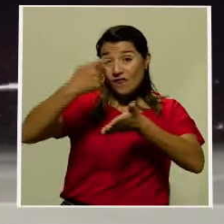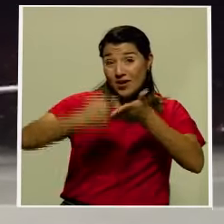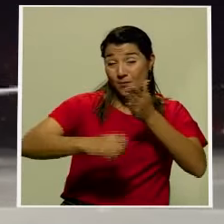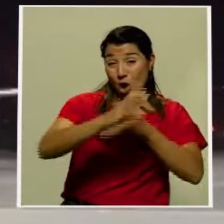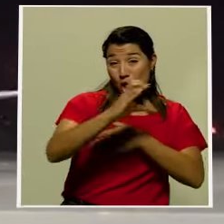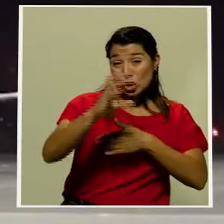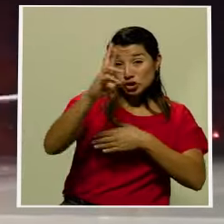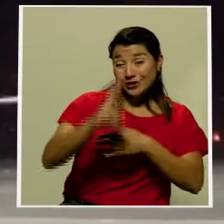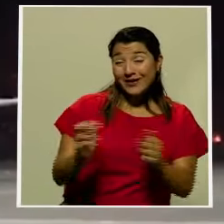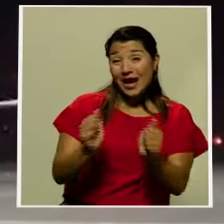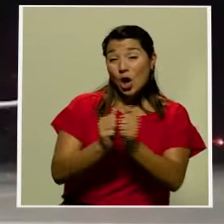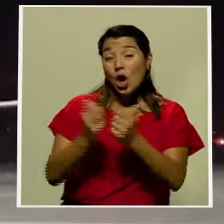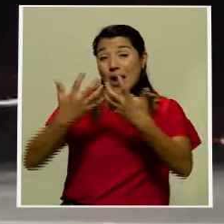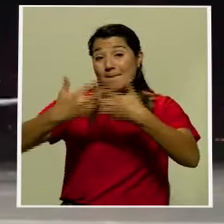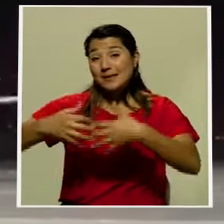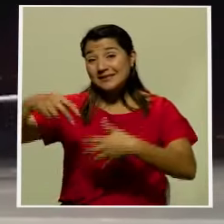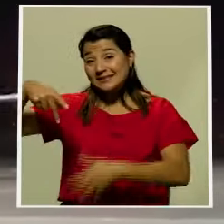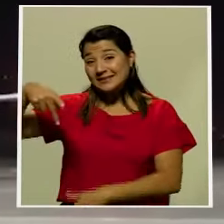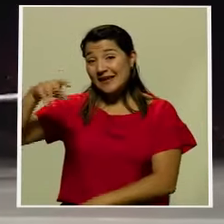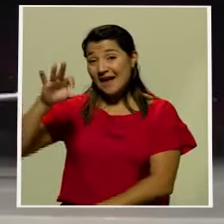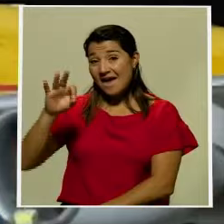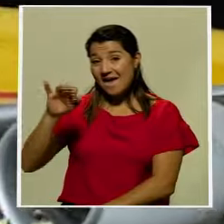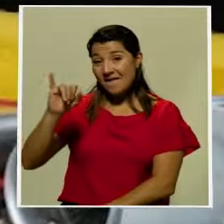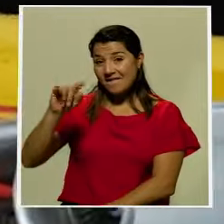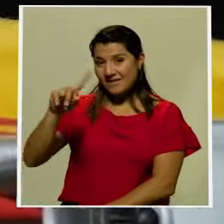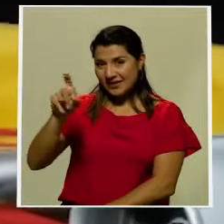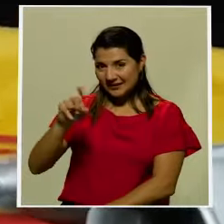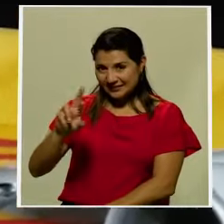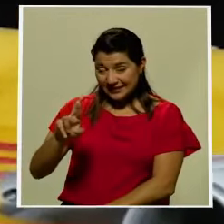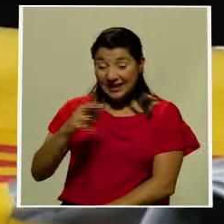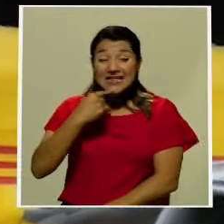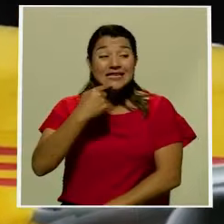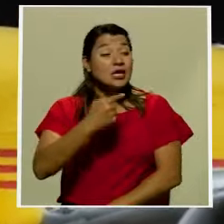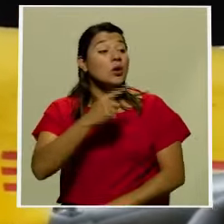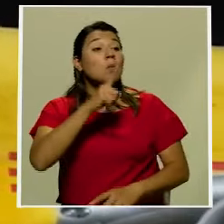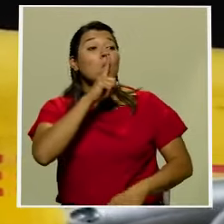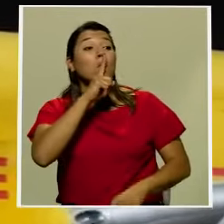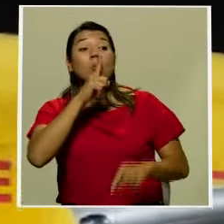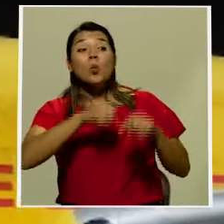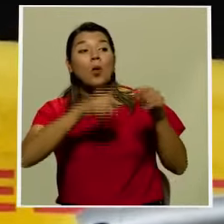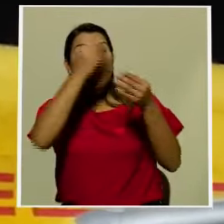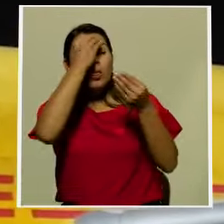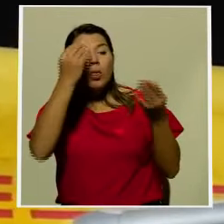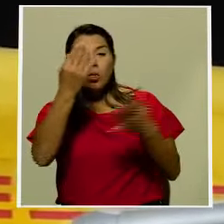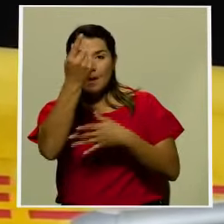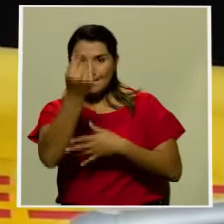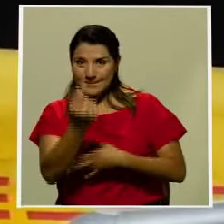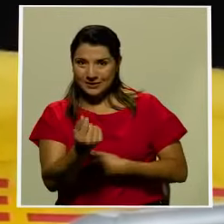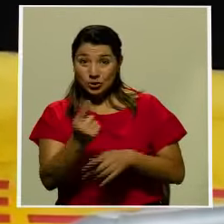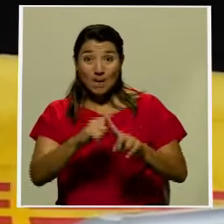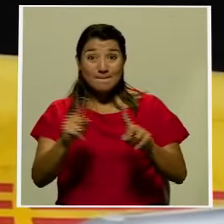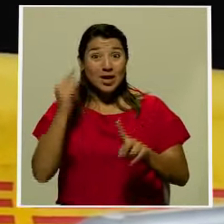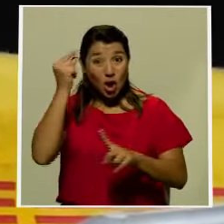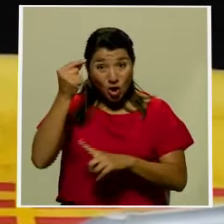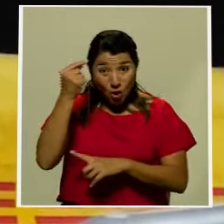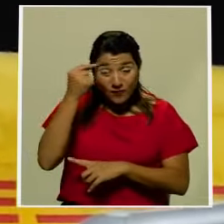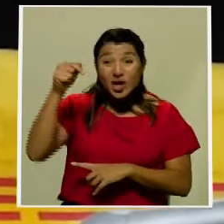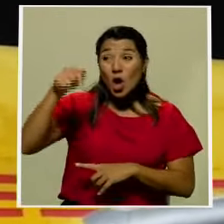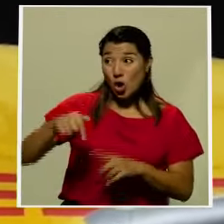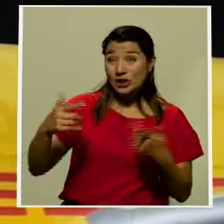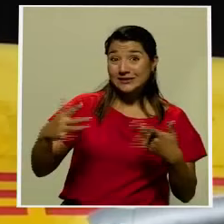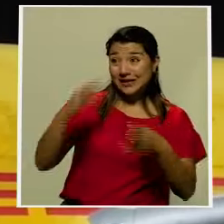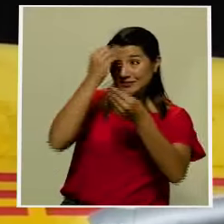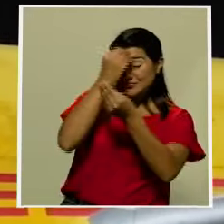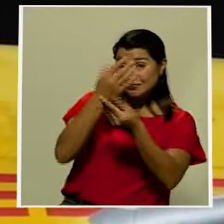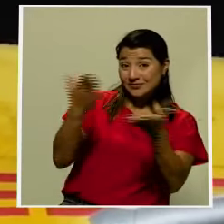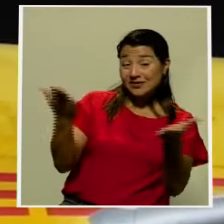laboratorio Pfizer a Costa Rica en el contrato de compra de vacunas el poder ejecutivo reveló hoy que